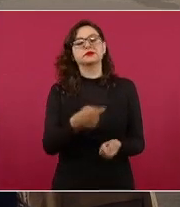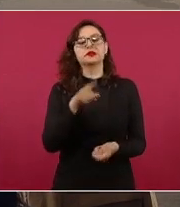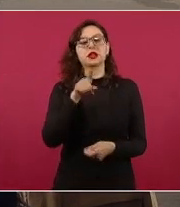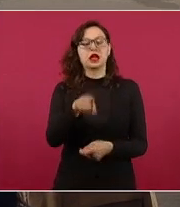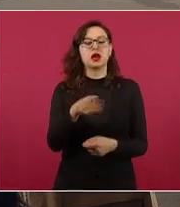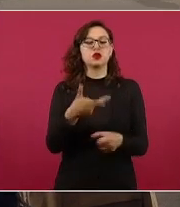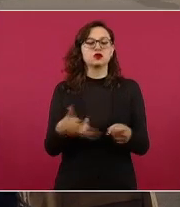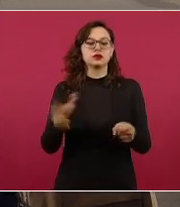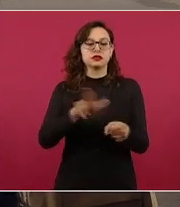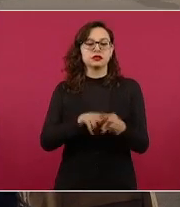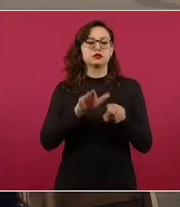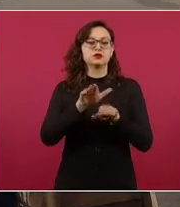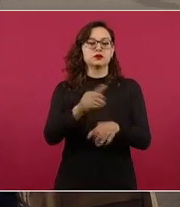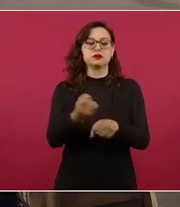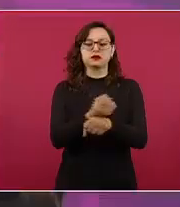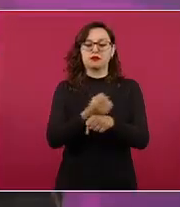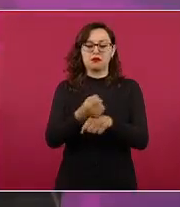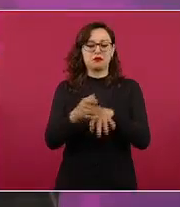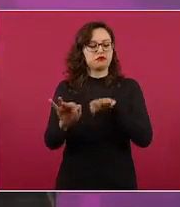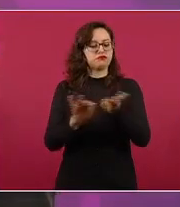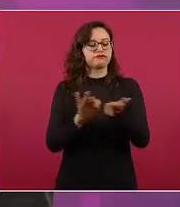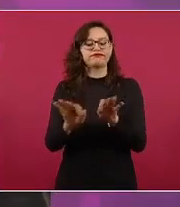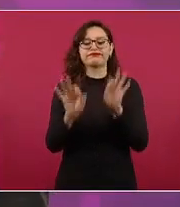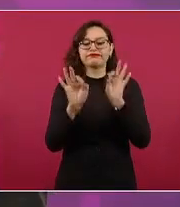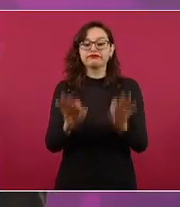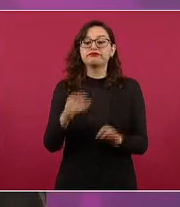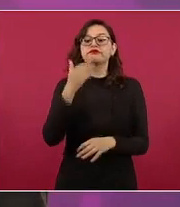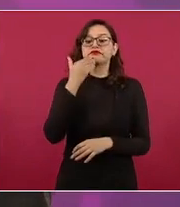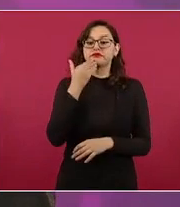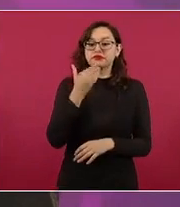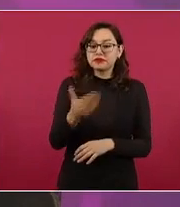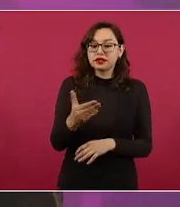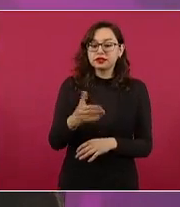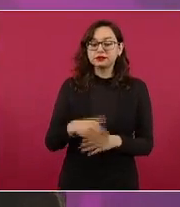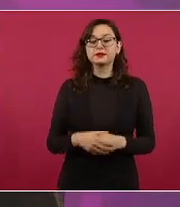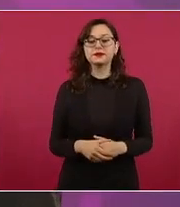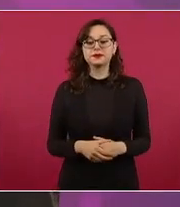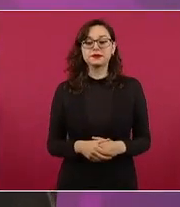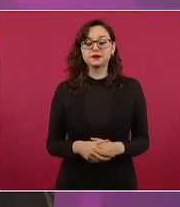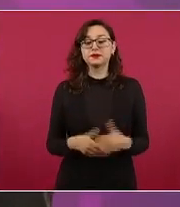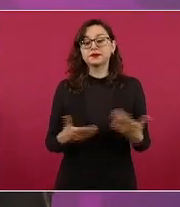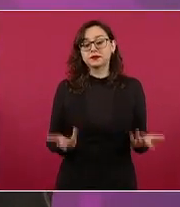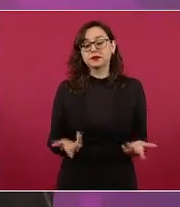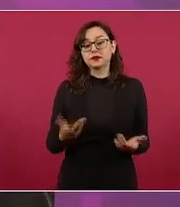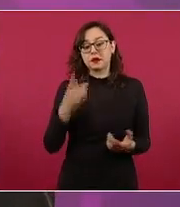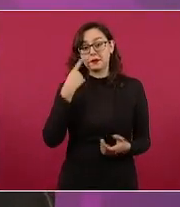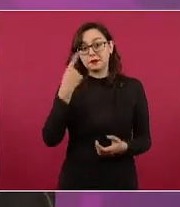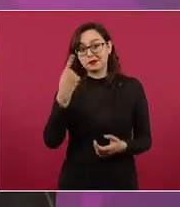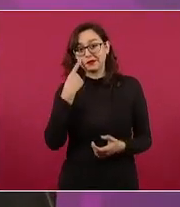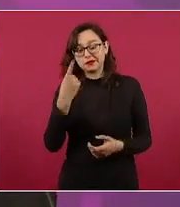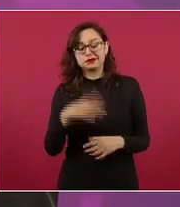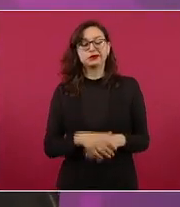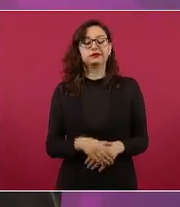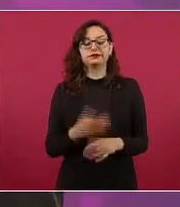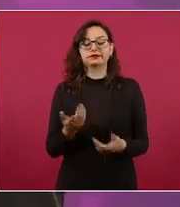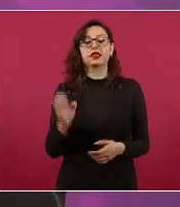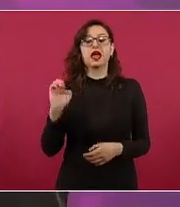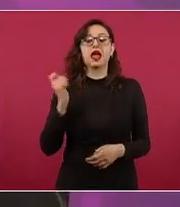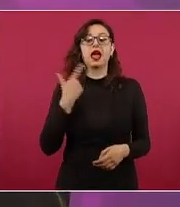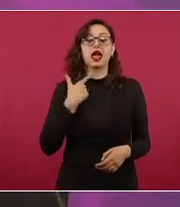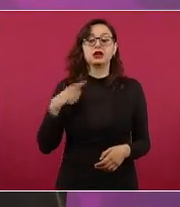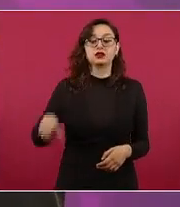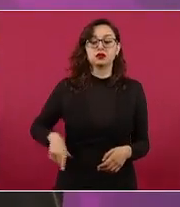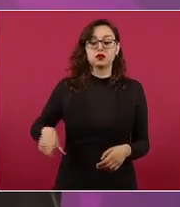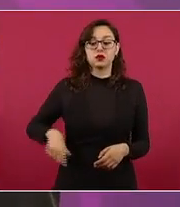Gómora, por este espléndido trabajo. Y damos una cifra muy referencial. El sexenio pasado terminó con un porcentaje de donación